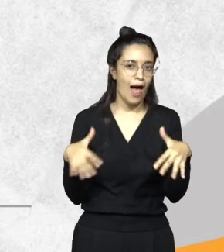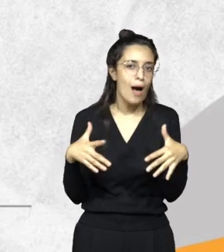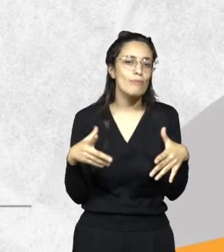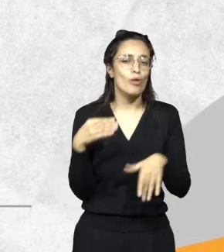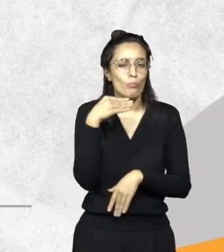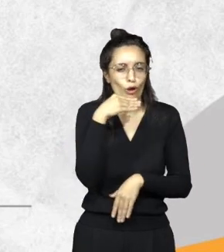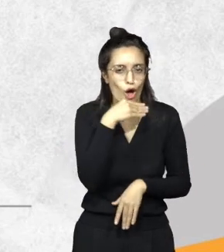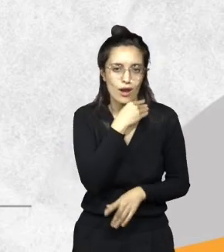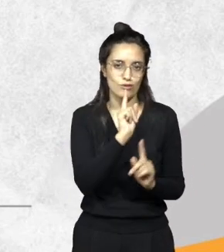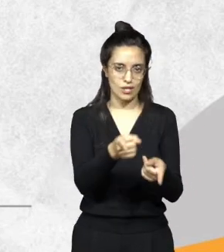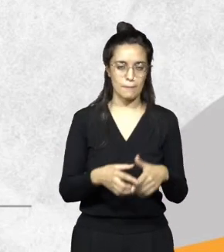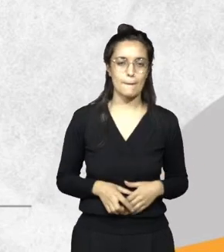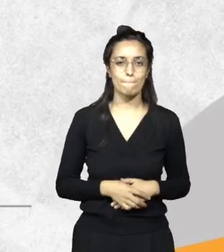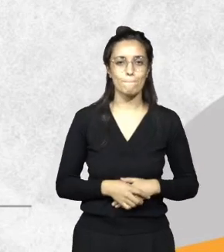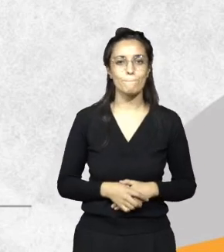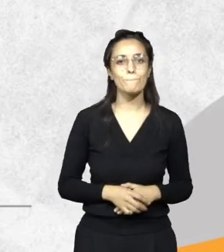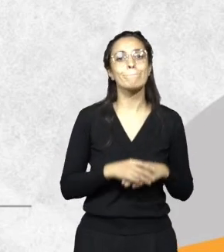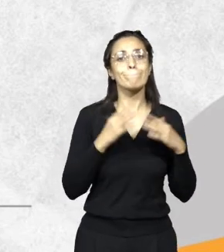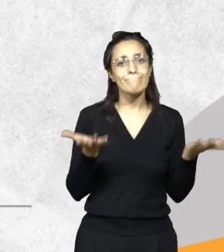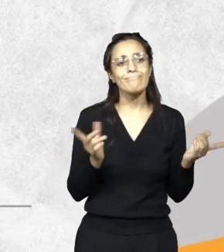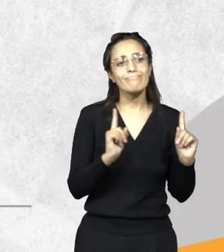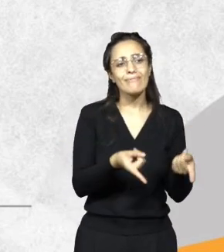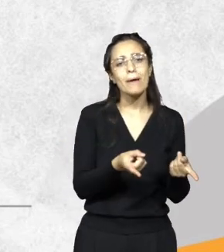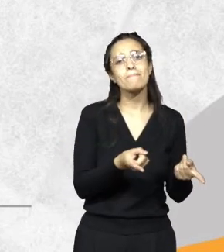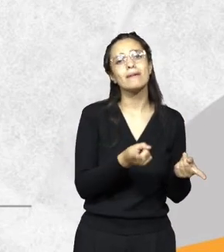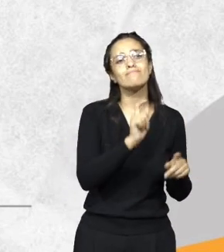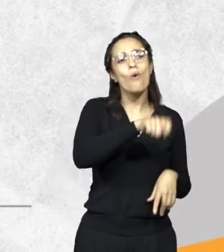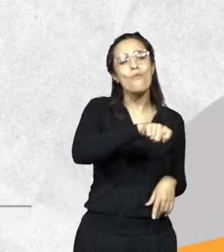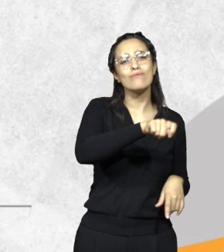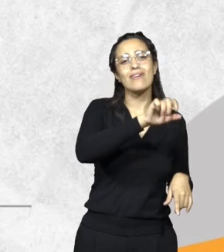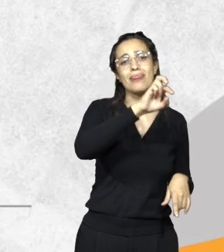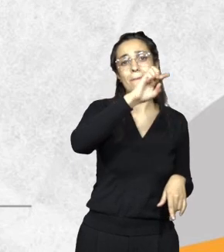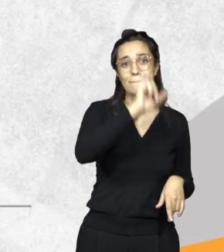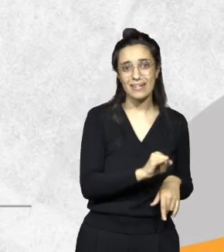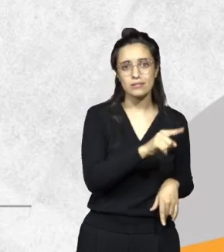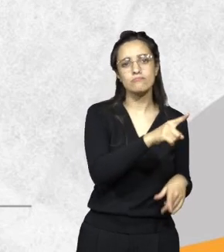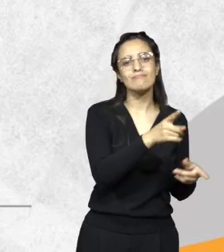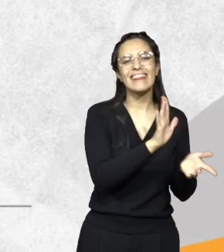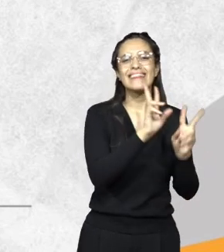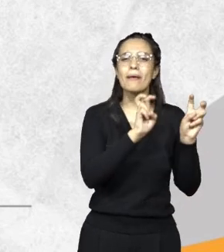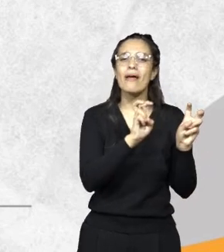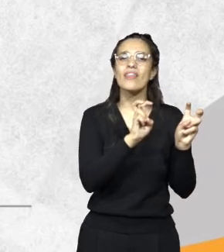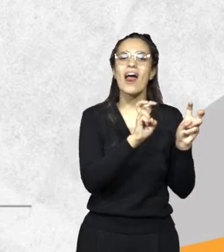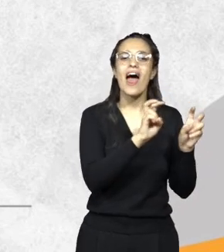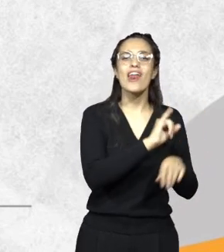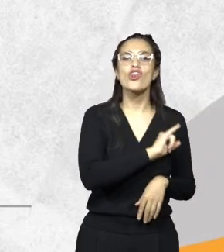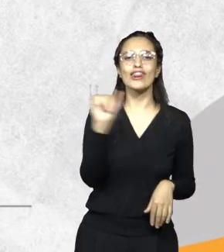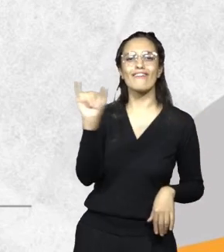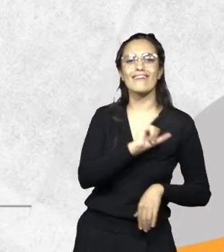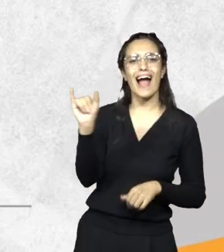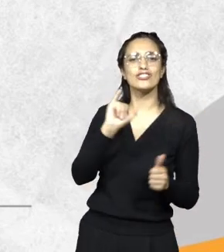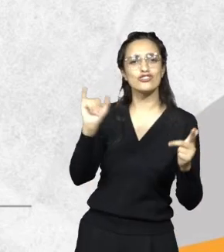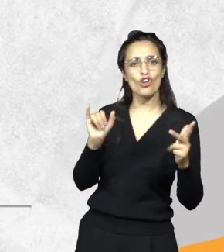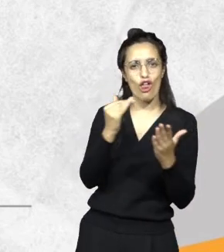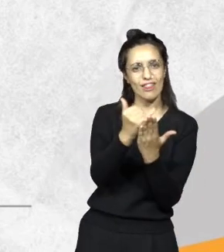También nos dan una mano muy grande la justicia de paz con todo lo que es notificaciones, porque también es cierto que como la primera